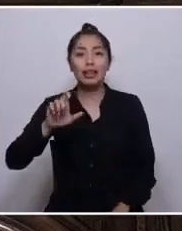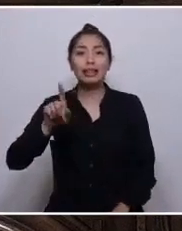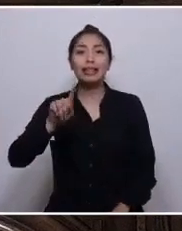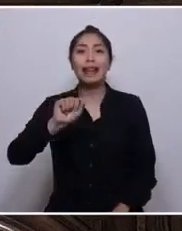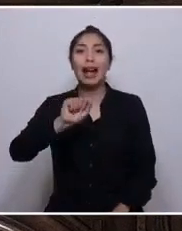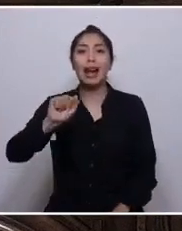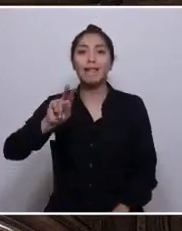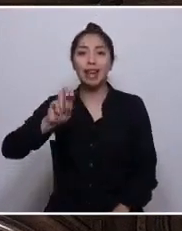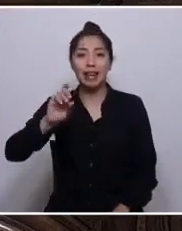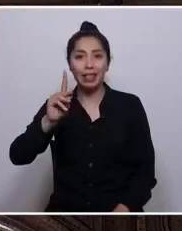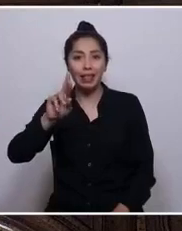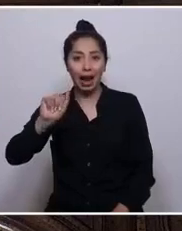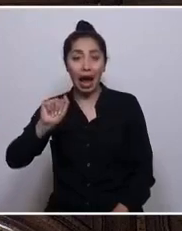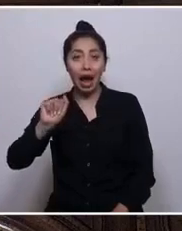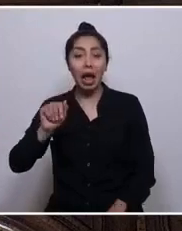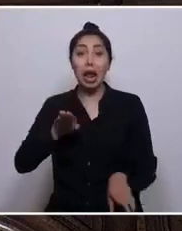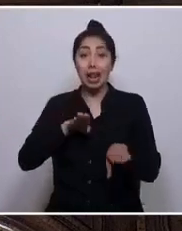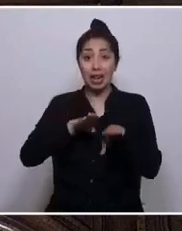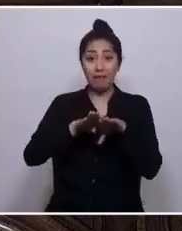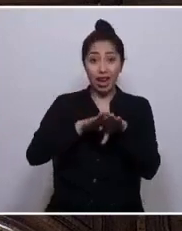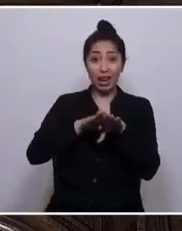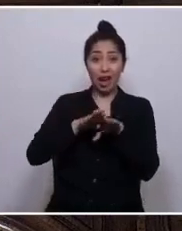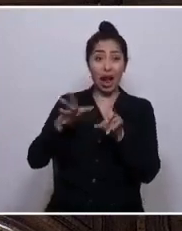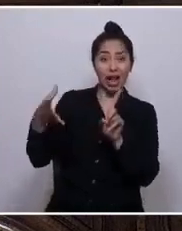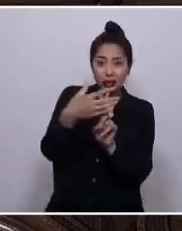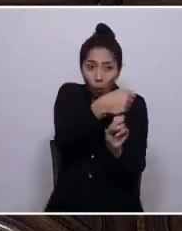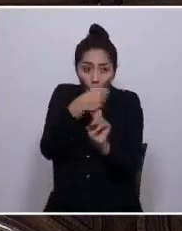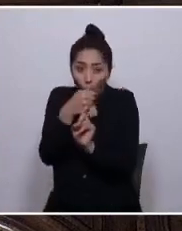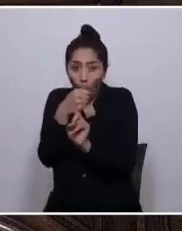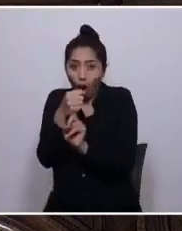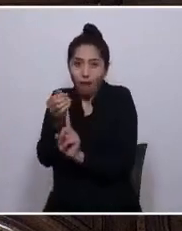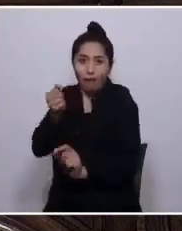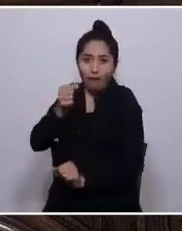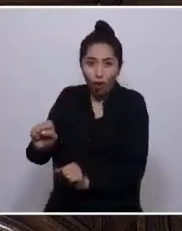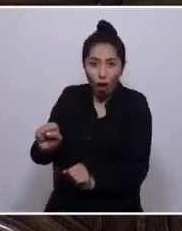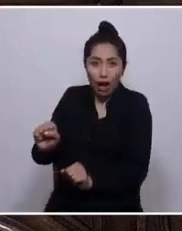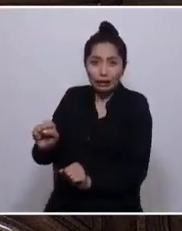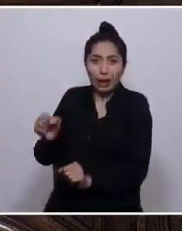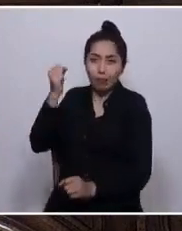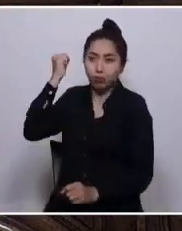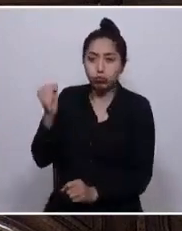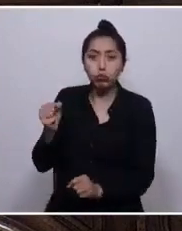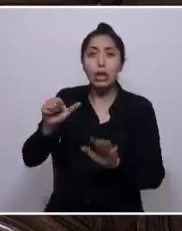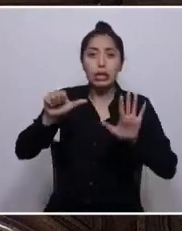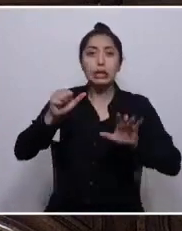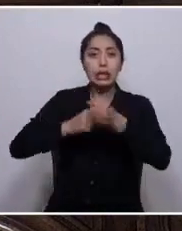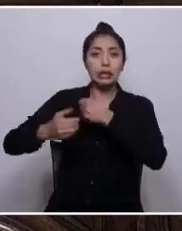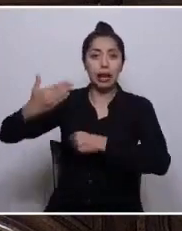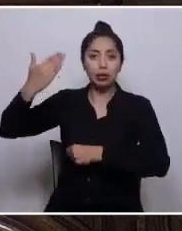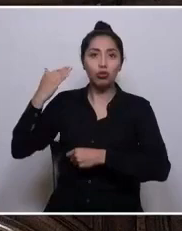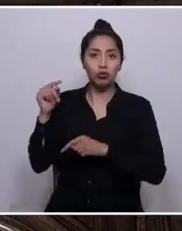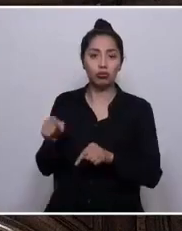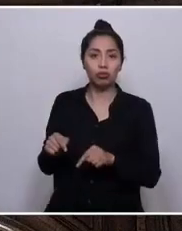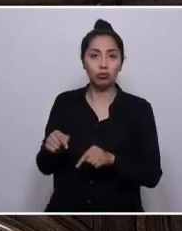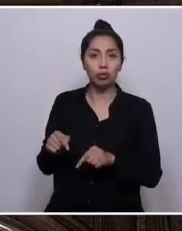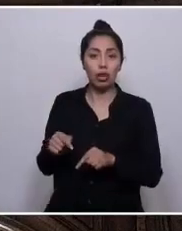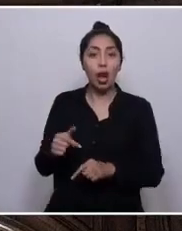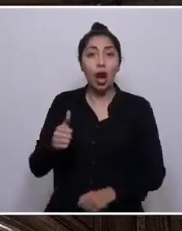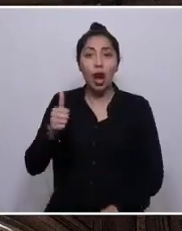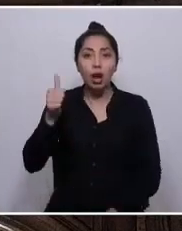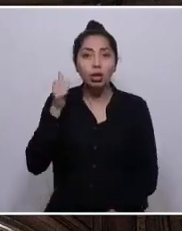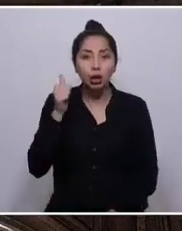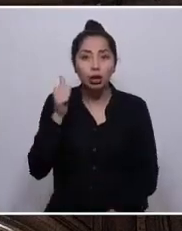que fue secuestrada, violada y asesinada hace seis años y recién ayer se